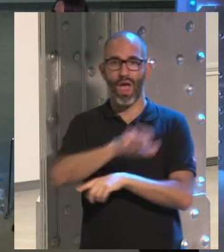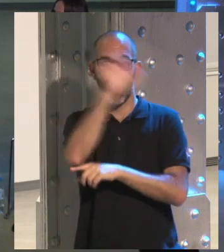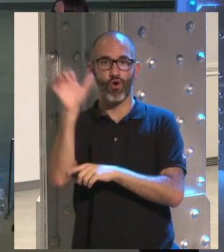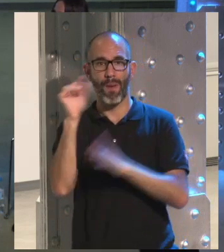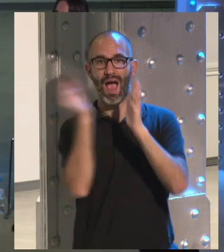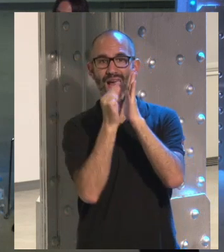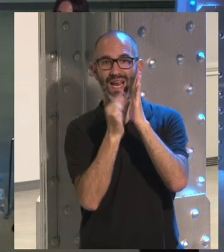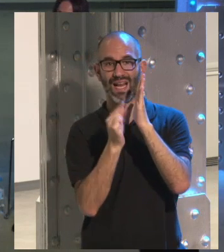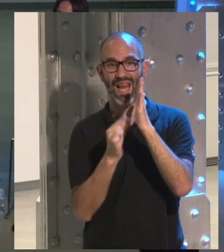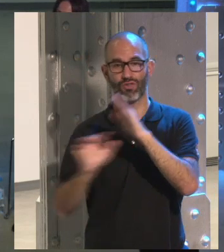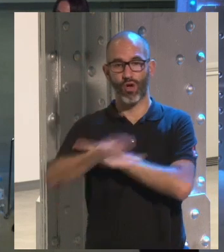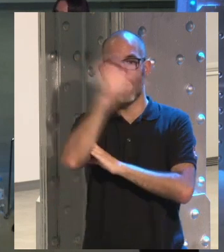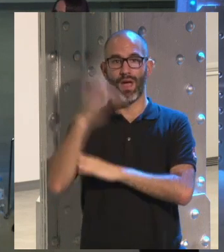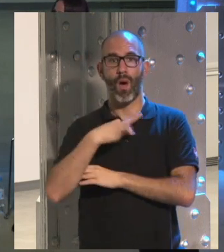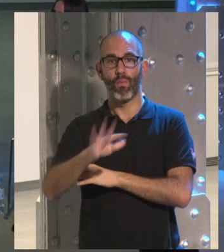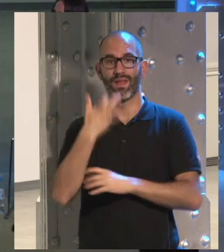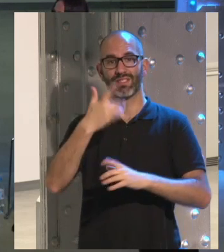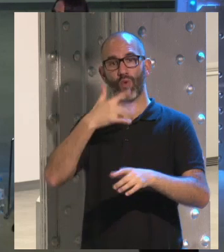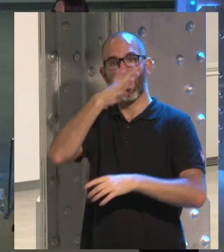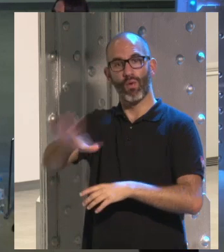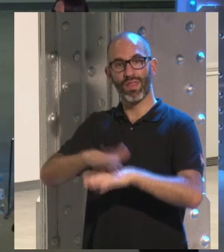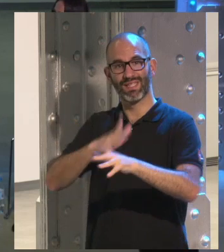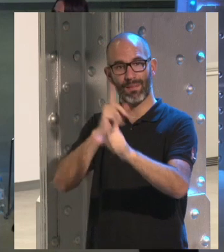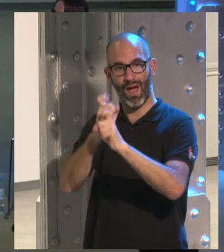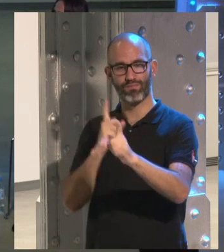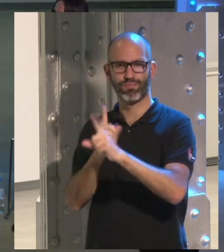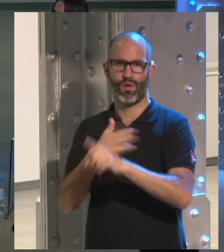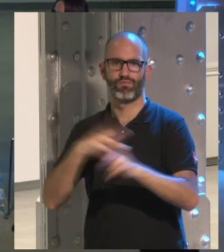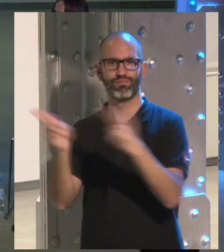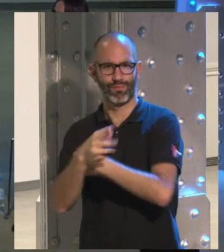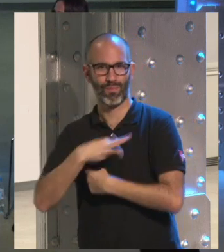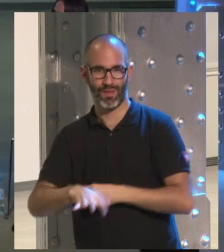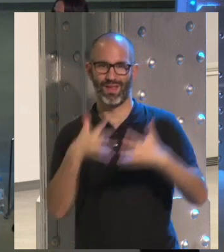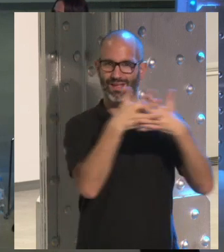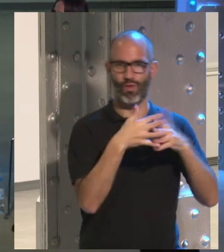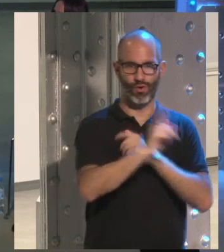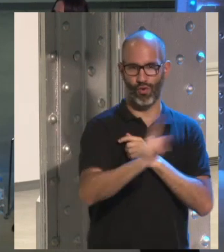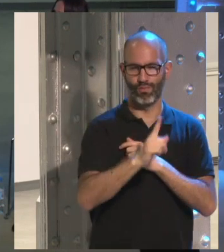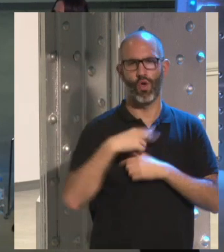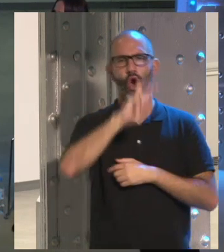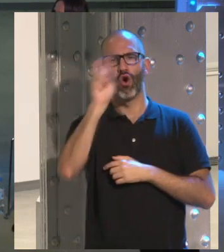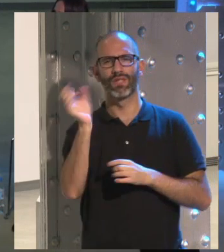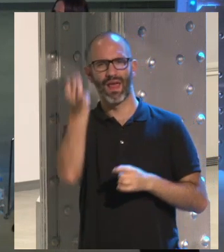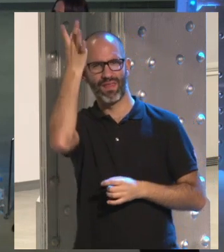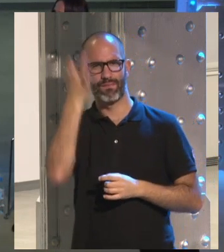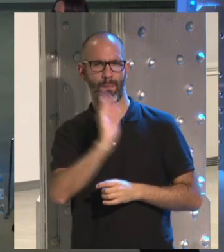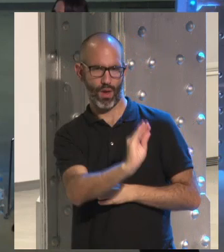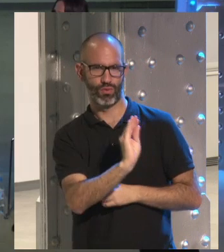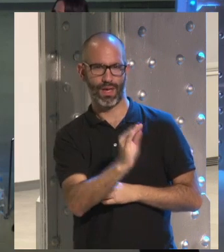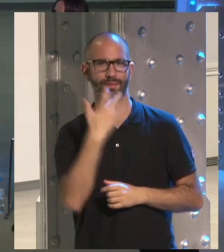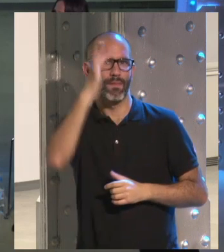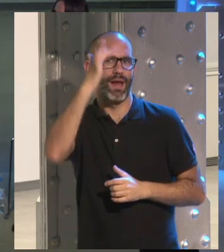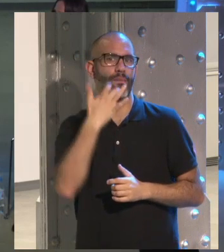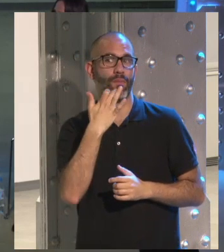abusivas se pueden anular judicialmente. En Estados Unidos, no. Vale, entonces, se me ocurre otra idea. Otra pregunta, además. Imagínate que ese